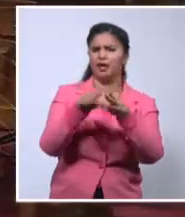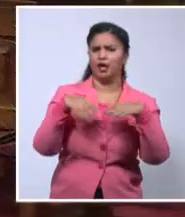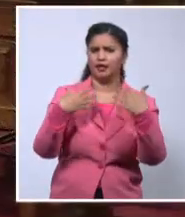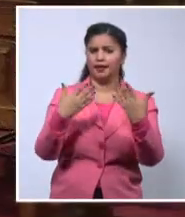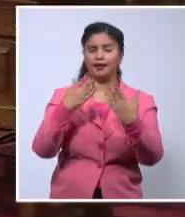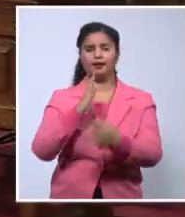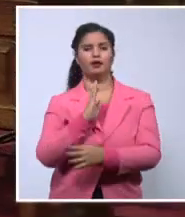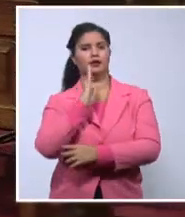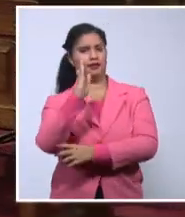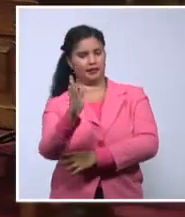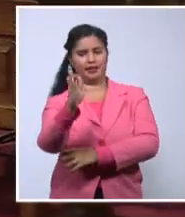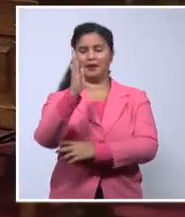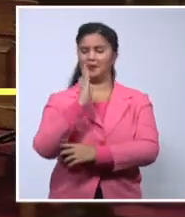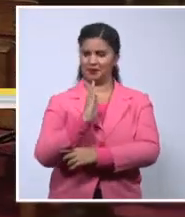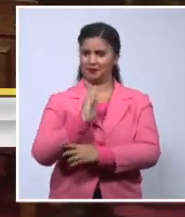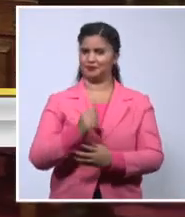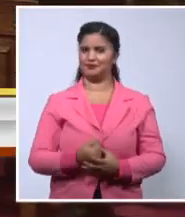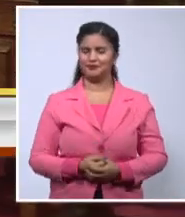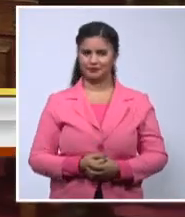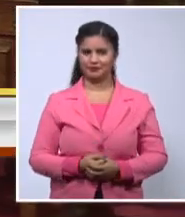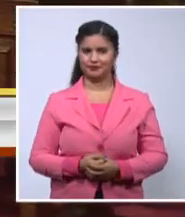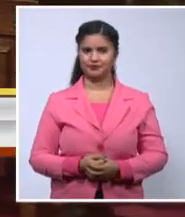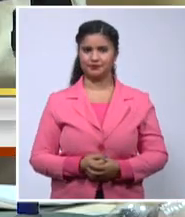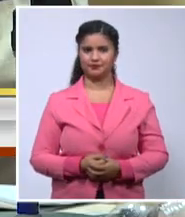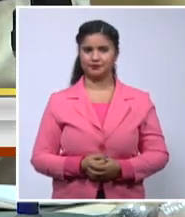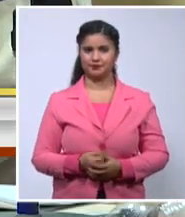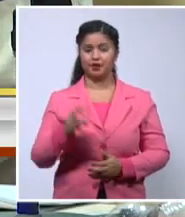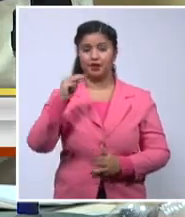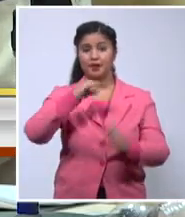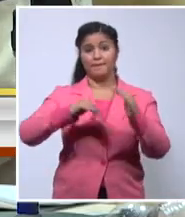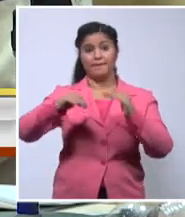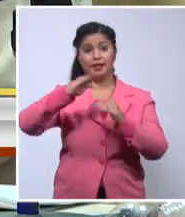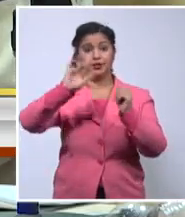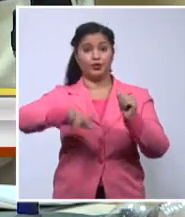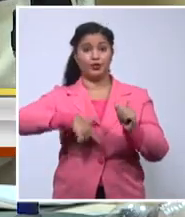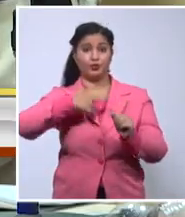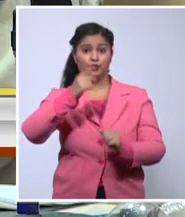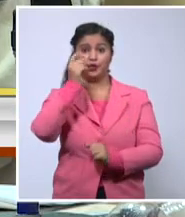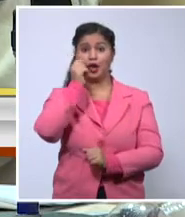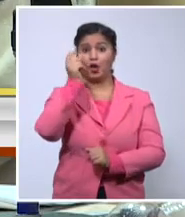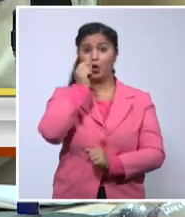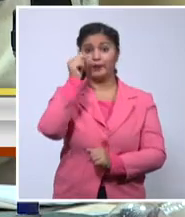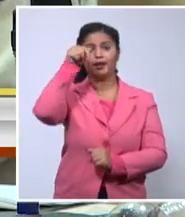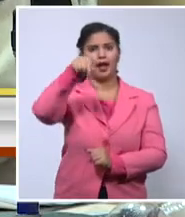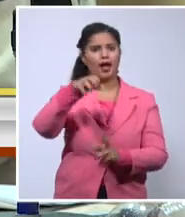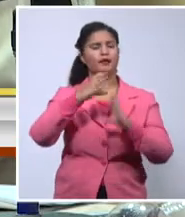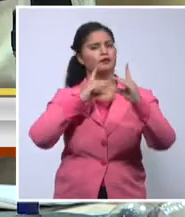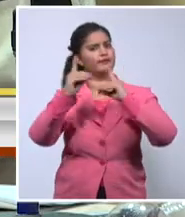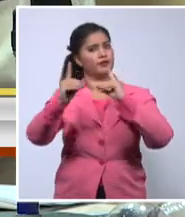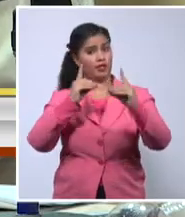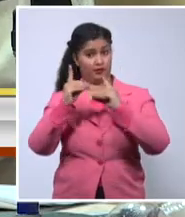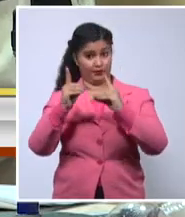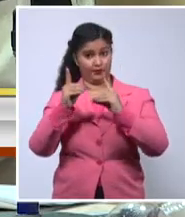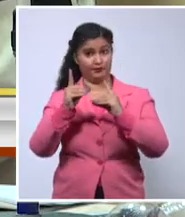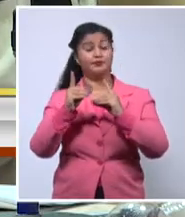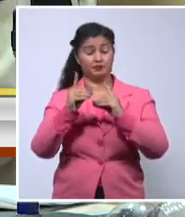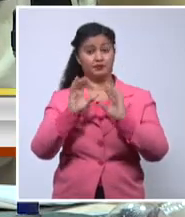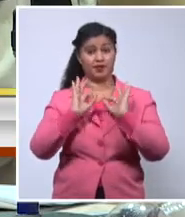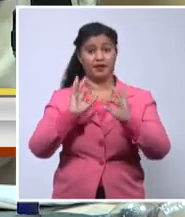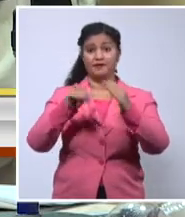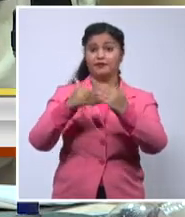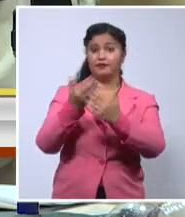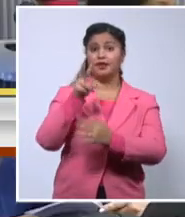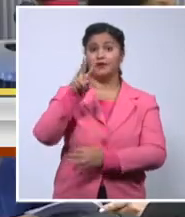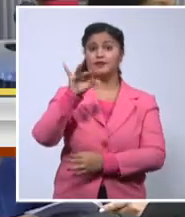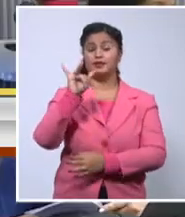El ministro de Cultura de Cuba, Alpidio Alonso, presidió el espacio de intercambio que los jóvenes creadores pidieron el pasado 27 de